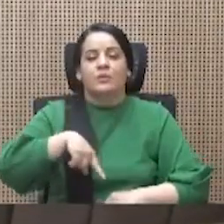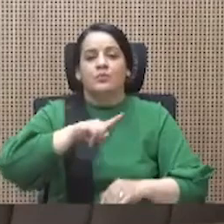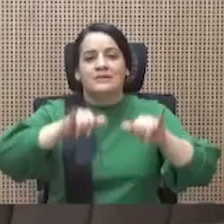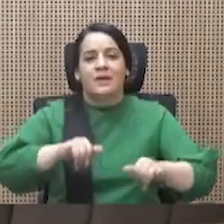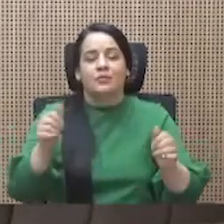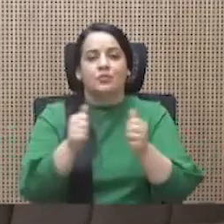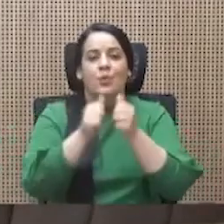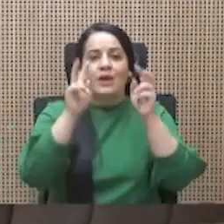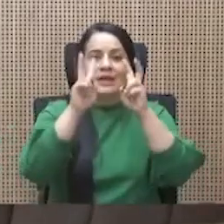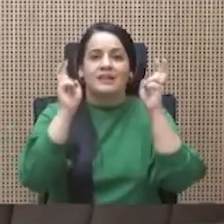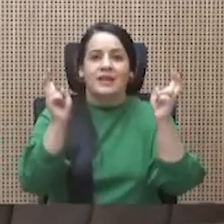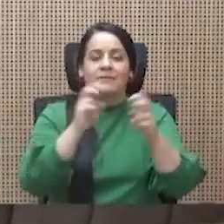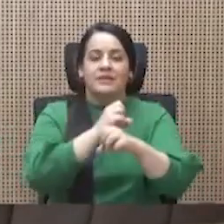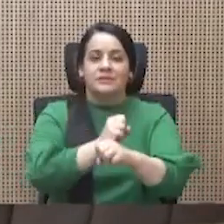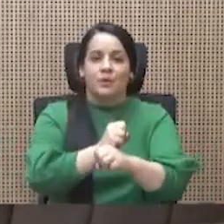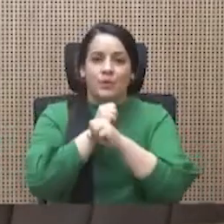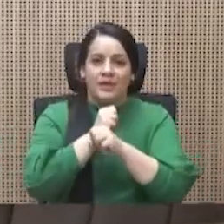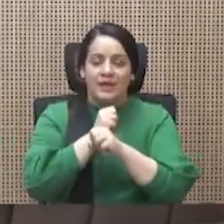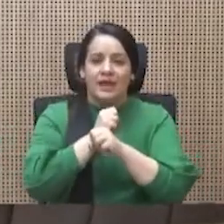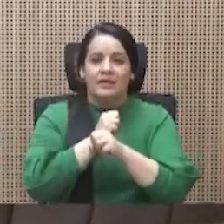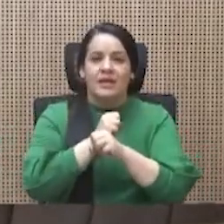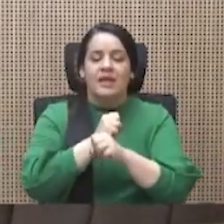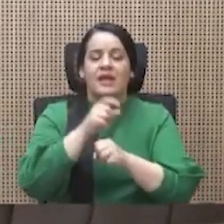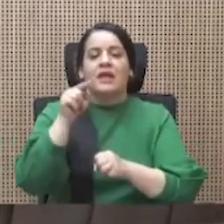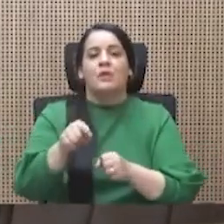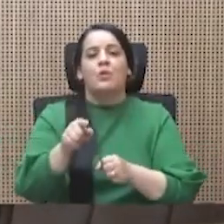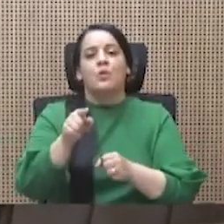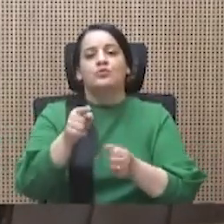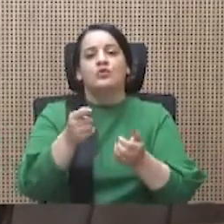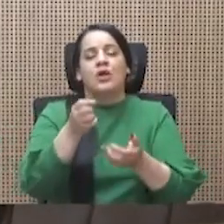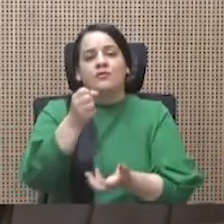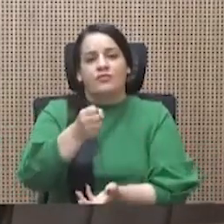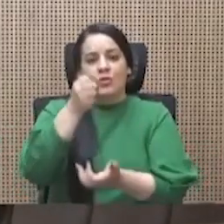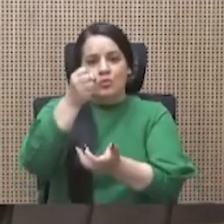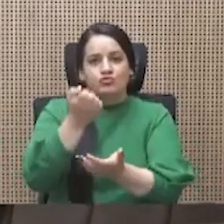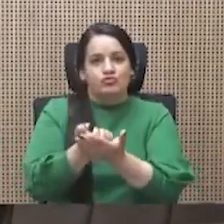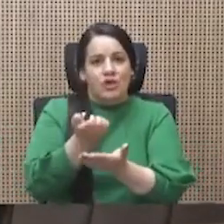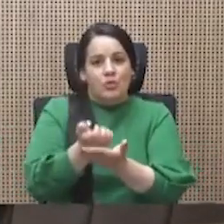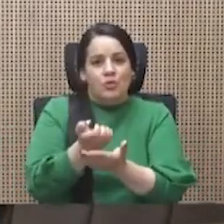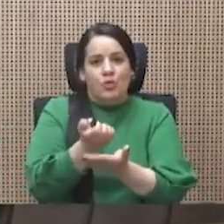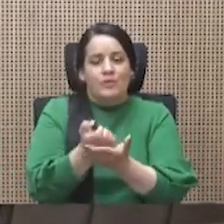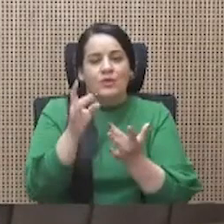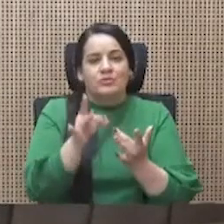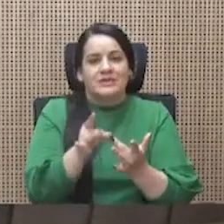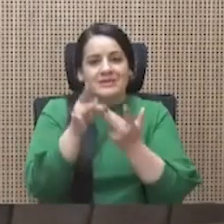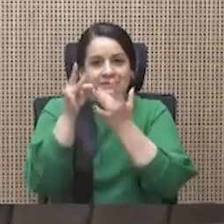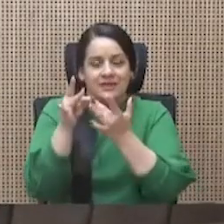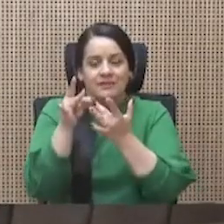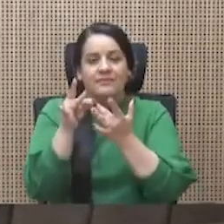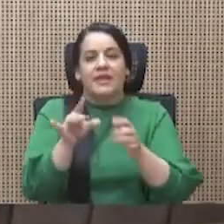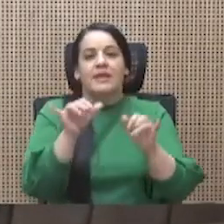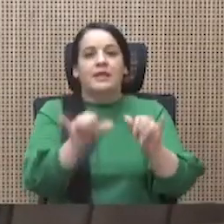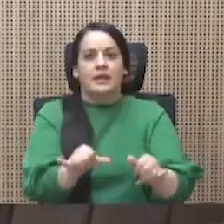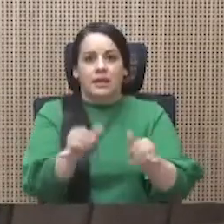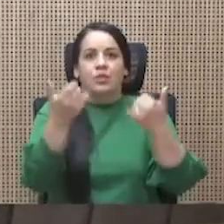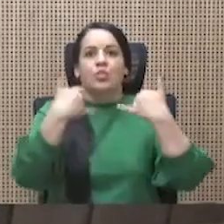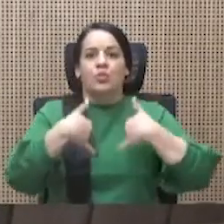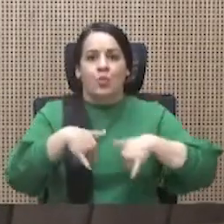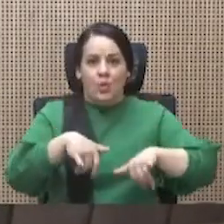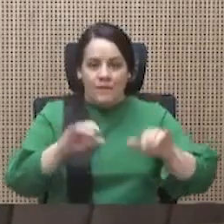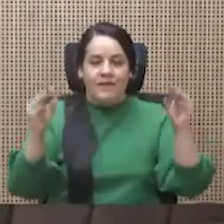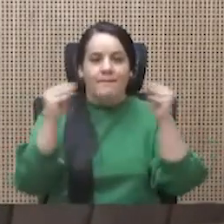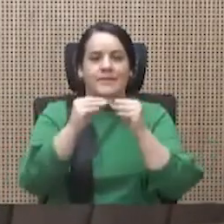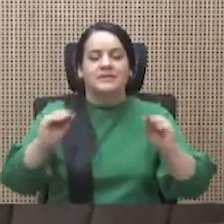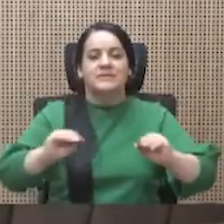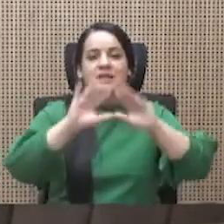tema de seguridad en los recursos económicos que sean esenciales y que quede todavía más claro